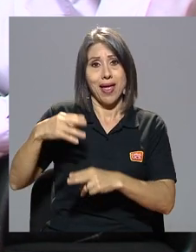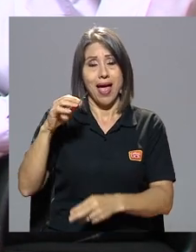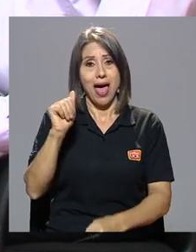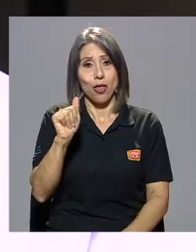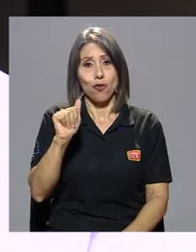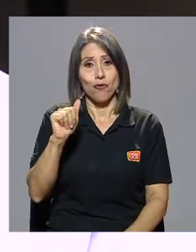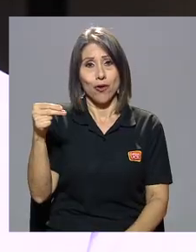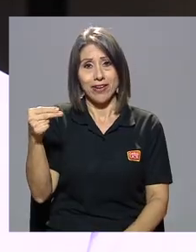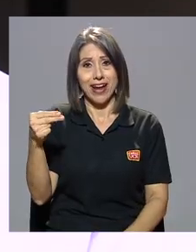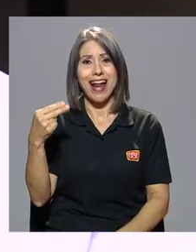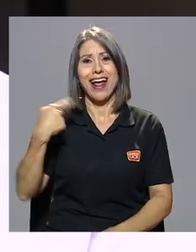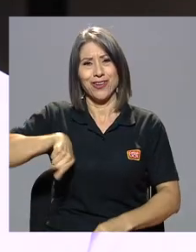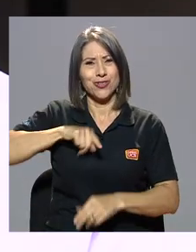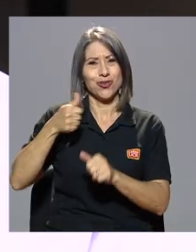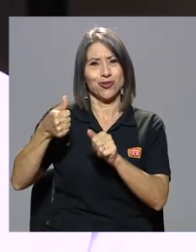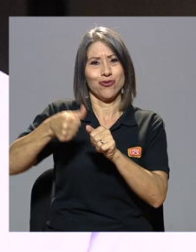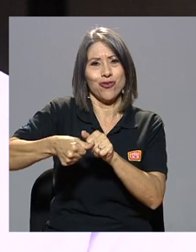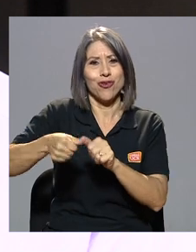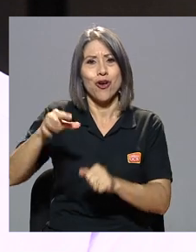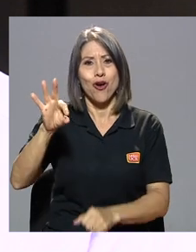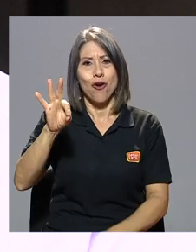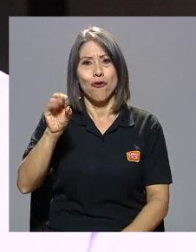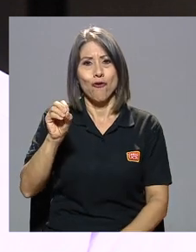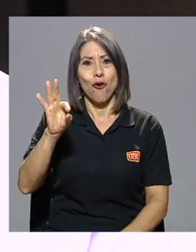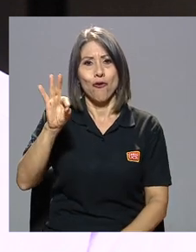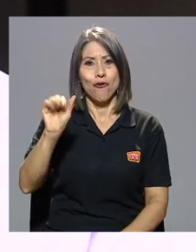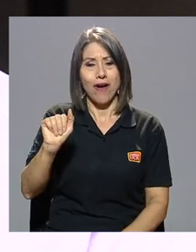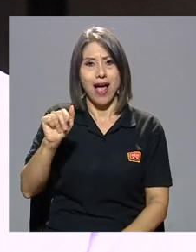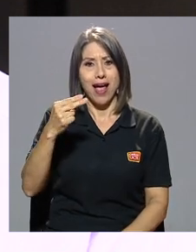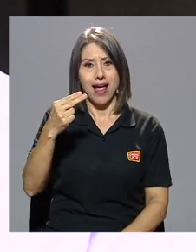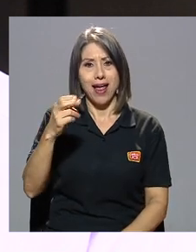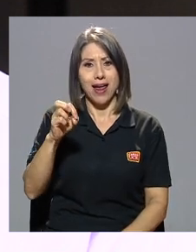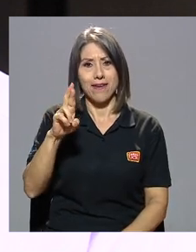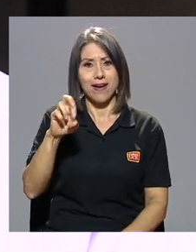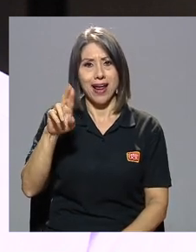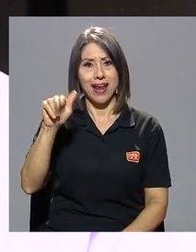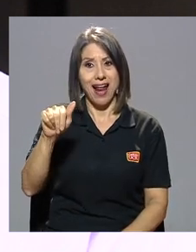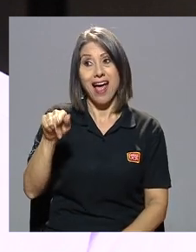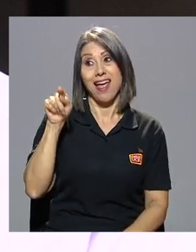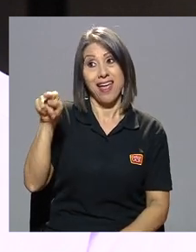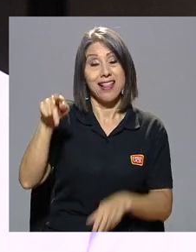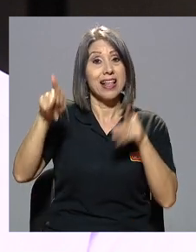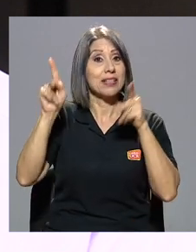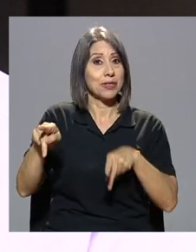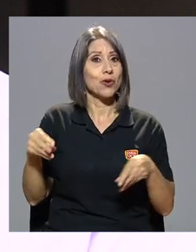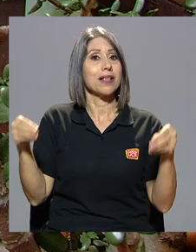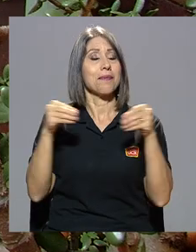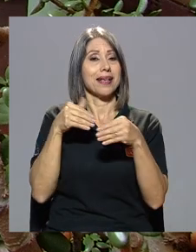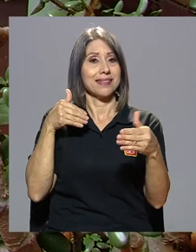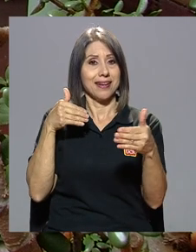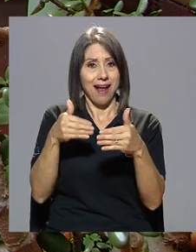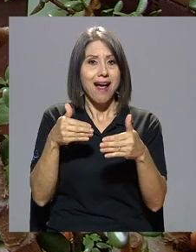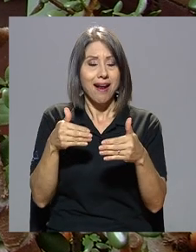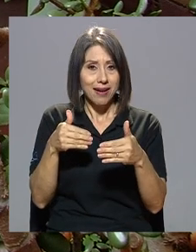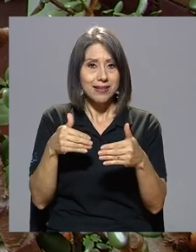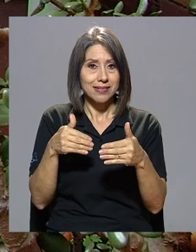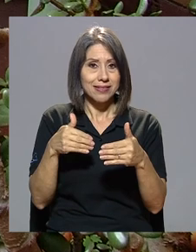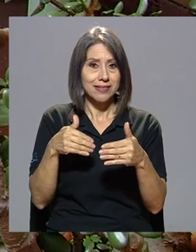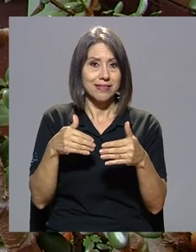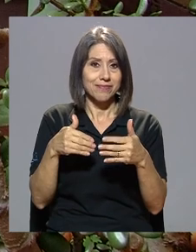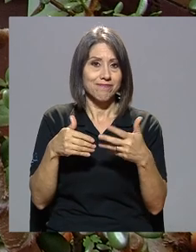Adolfo Herrera, Fofa Herrera, como le decíamos, era tal vez de las personas más cercanas,